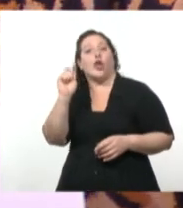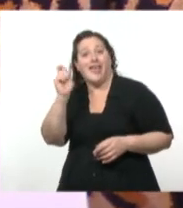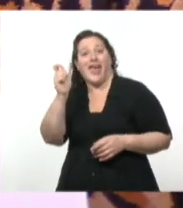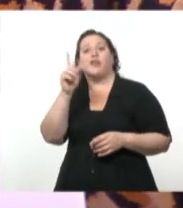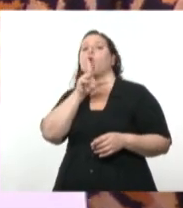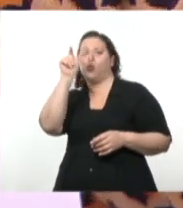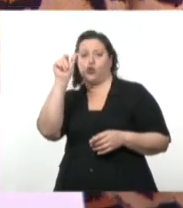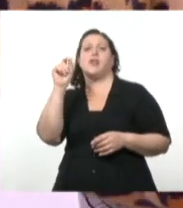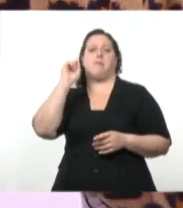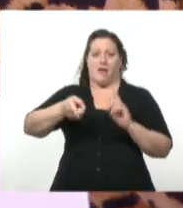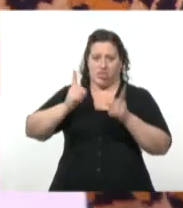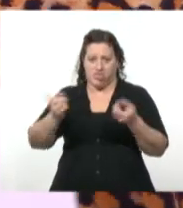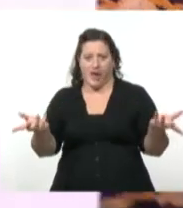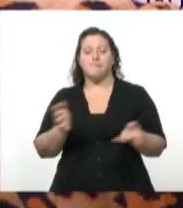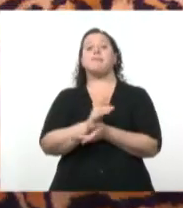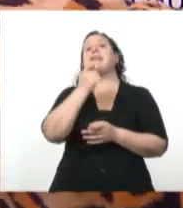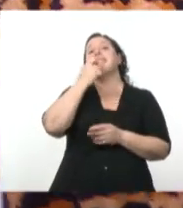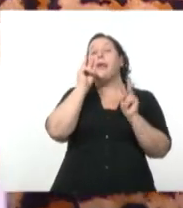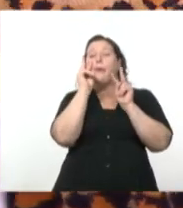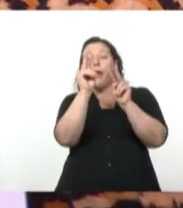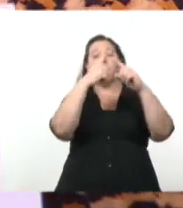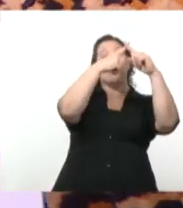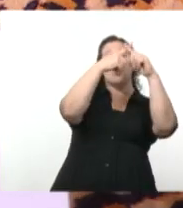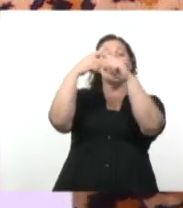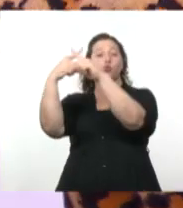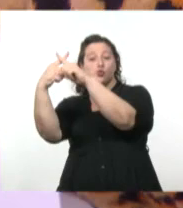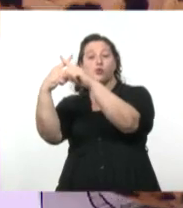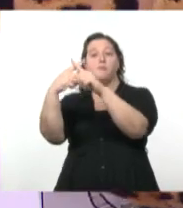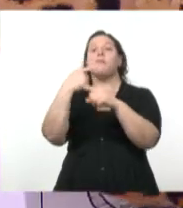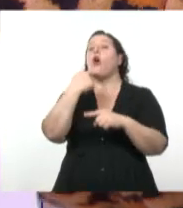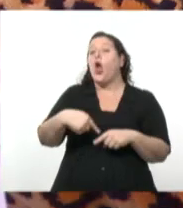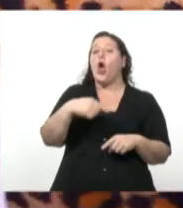son levantamientos o movimientos guerrilleros.